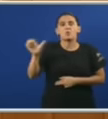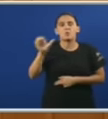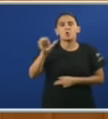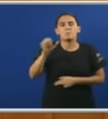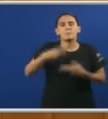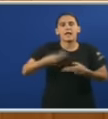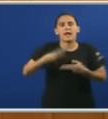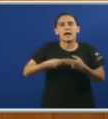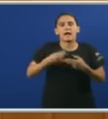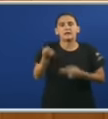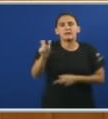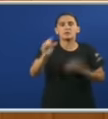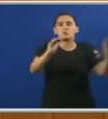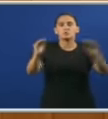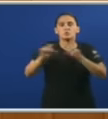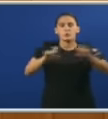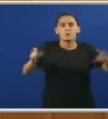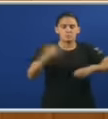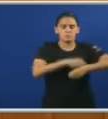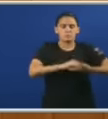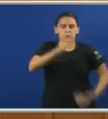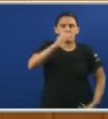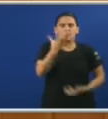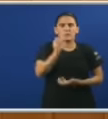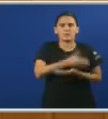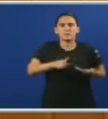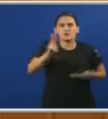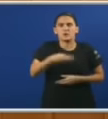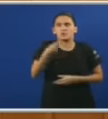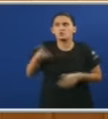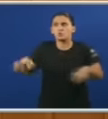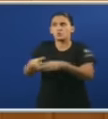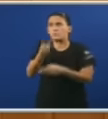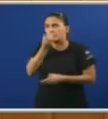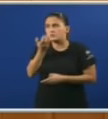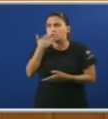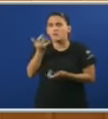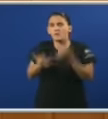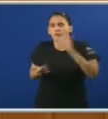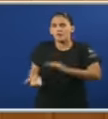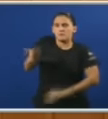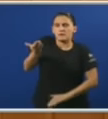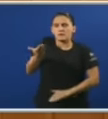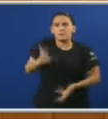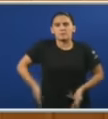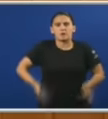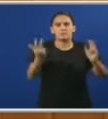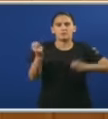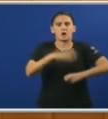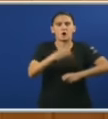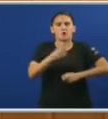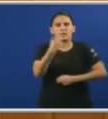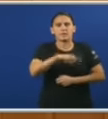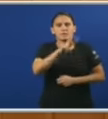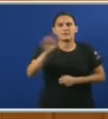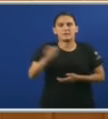tarifa que despermitía As súas empresas A forrar 50 millóns de euros O goberno do PSOE Acaba de aumentalo E vai despermitir A forrar 120